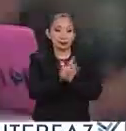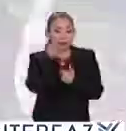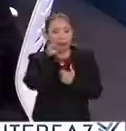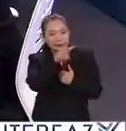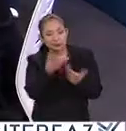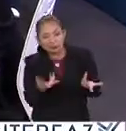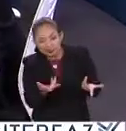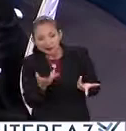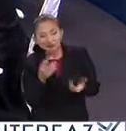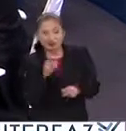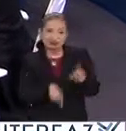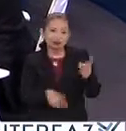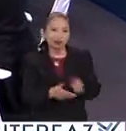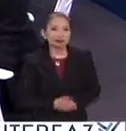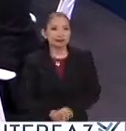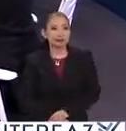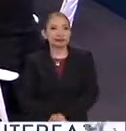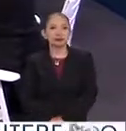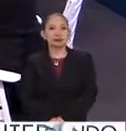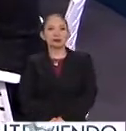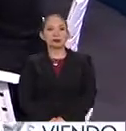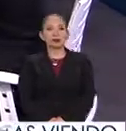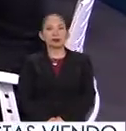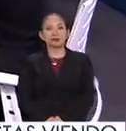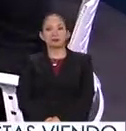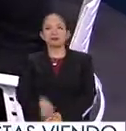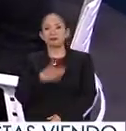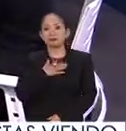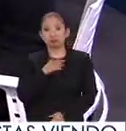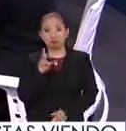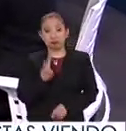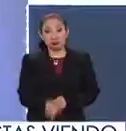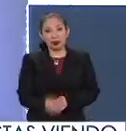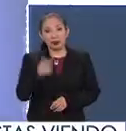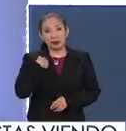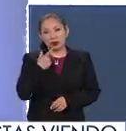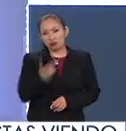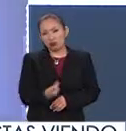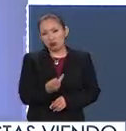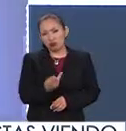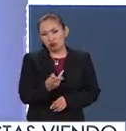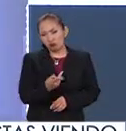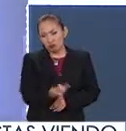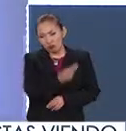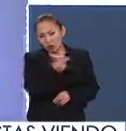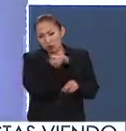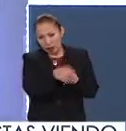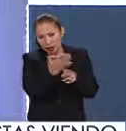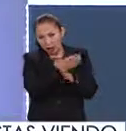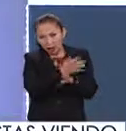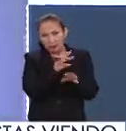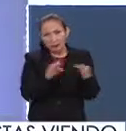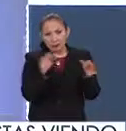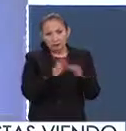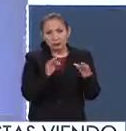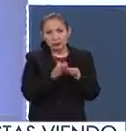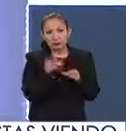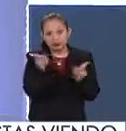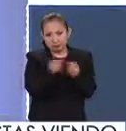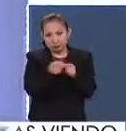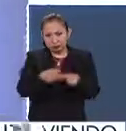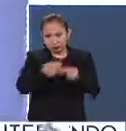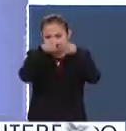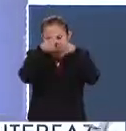ahí también combatiendo. Bueno, sin duda alguna, a mí me gustaría que nos platicara después de hacer un